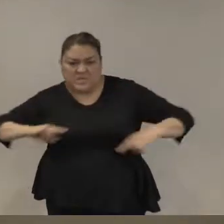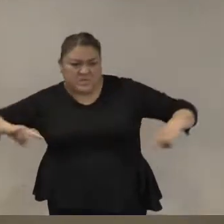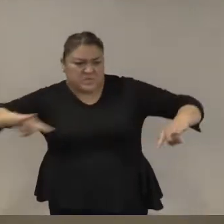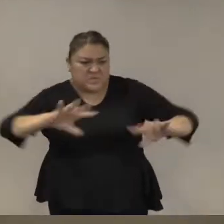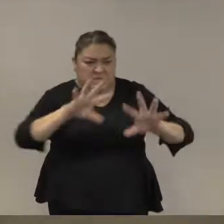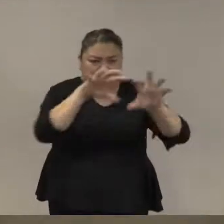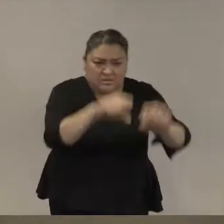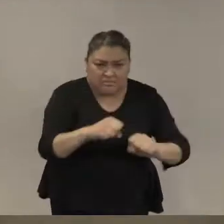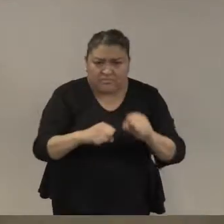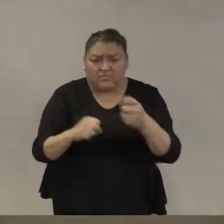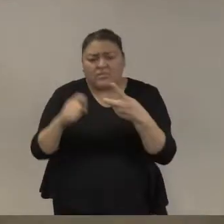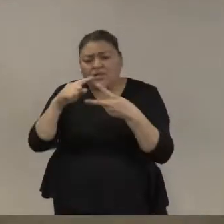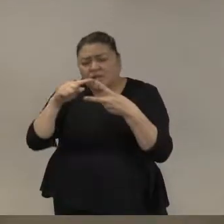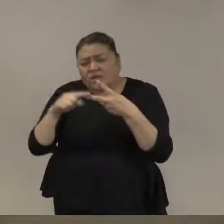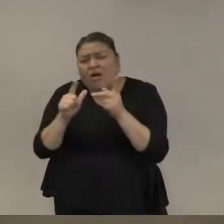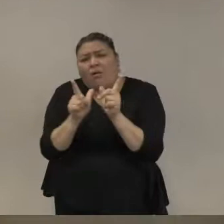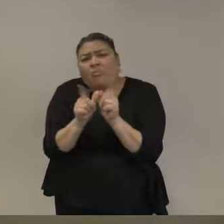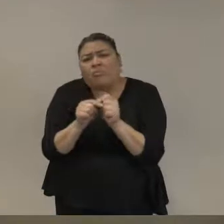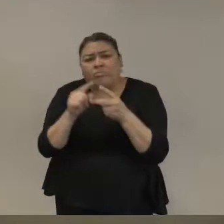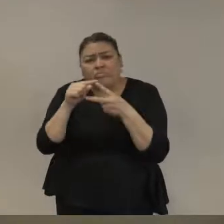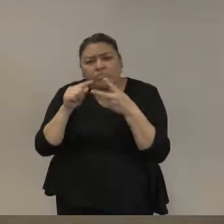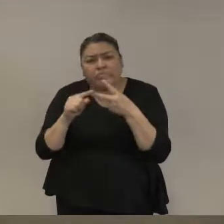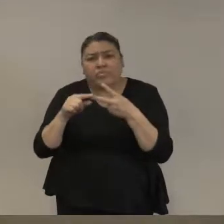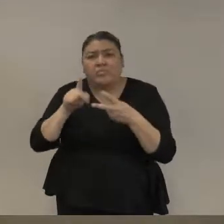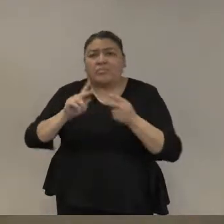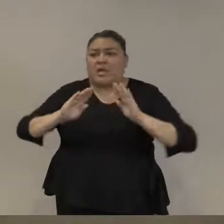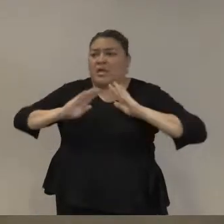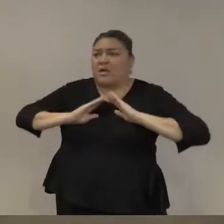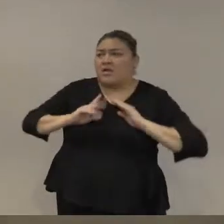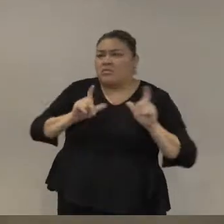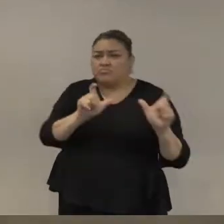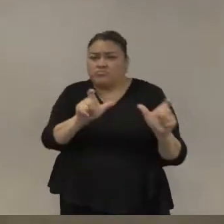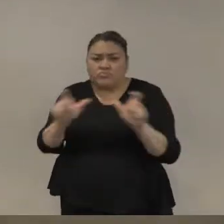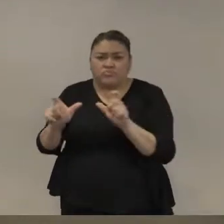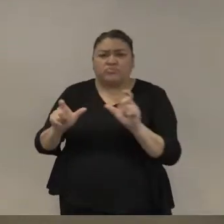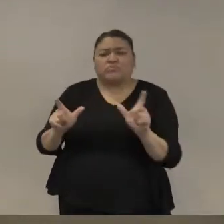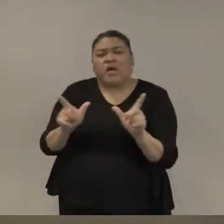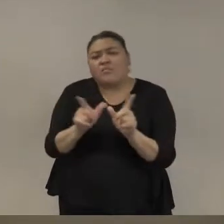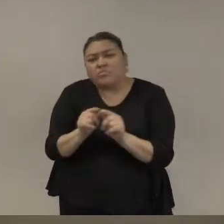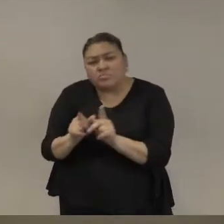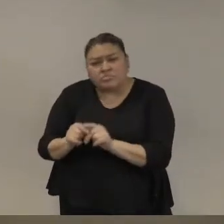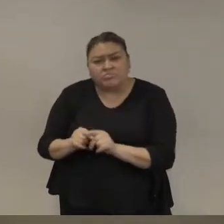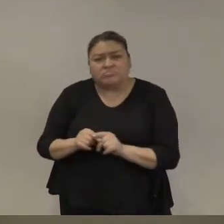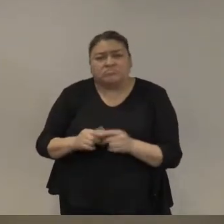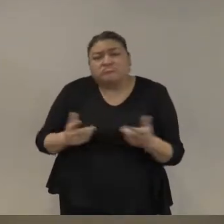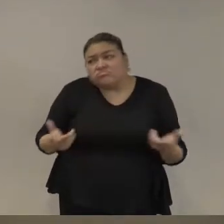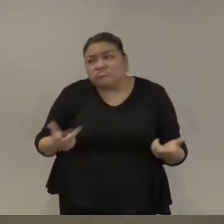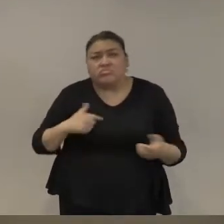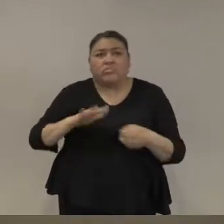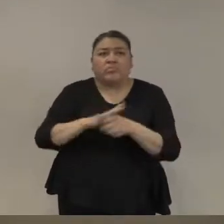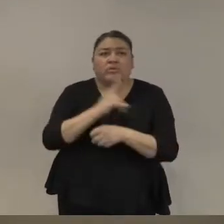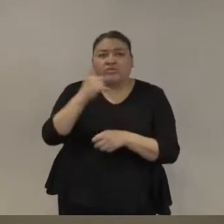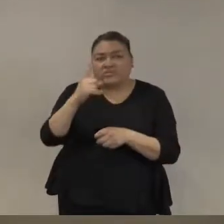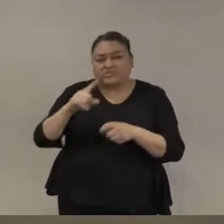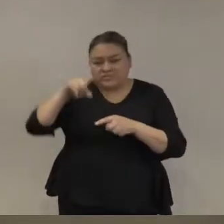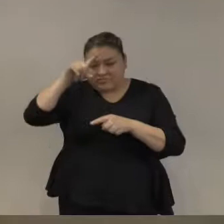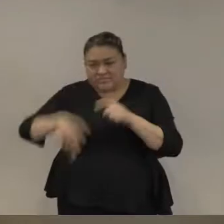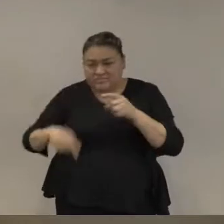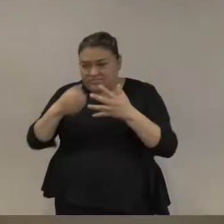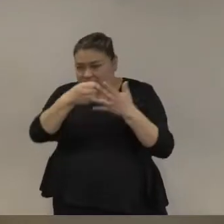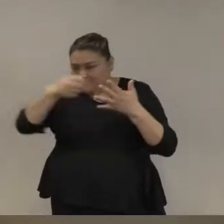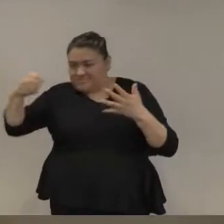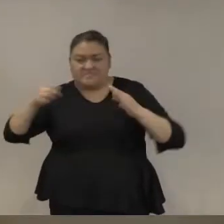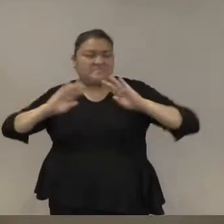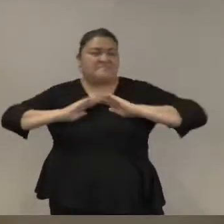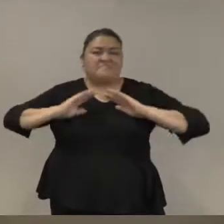realmente el papel de soldados o guardias es marginal a la verdadera necesidad entonces quitamos ese pilar militar porque